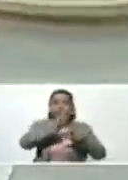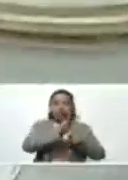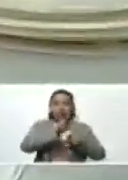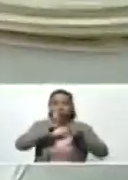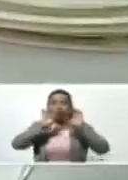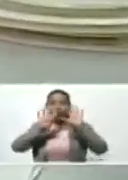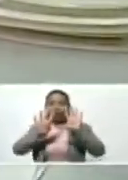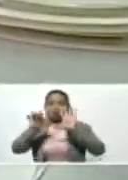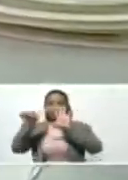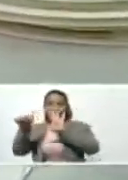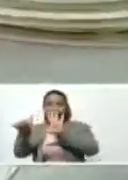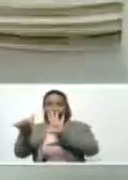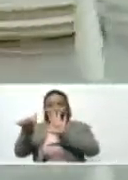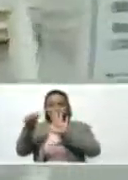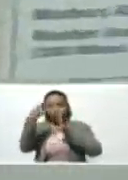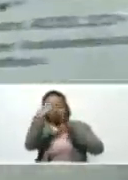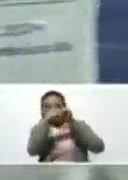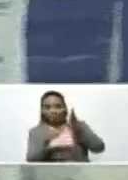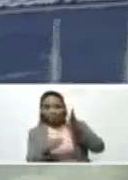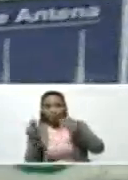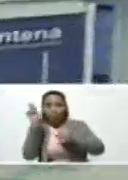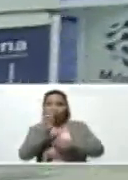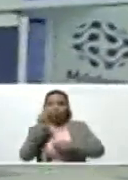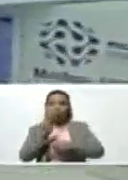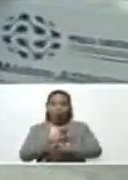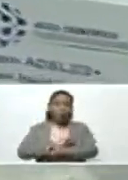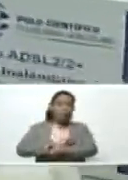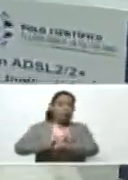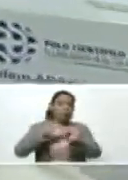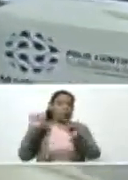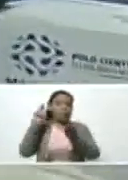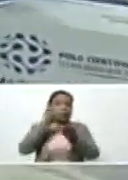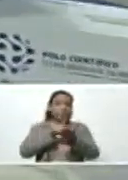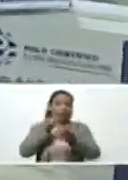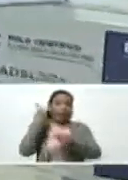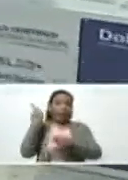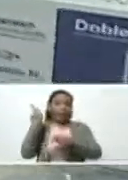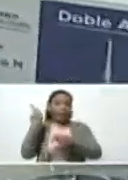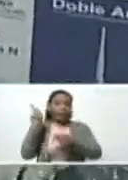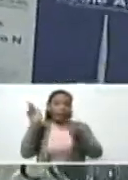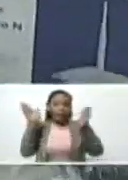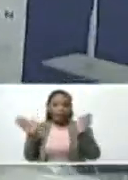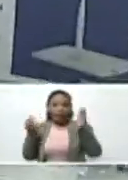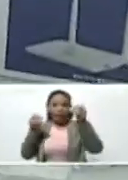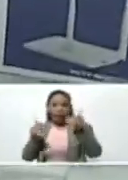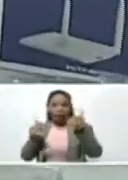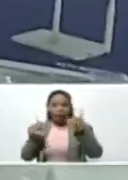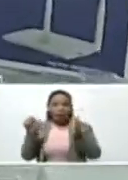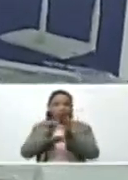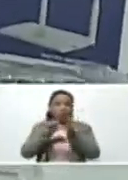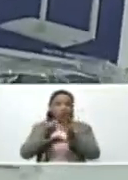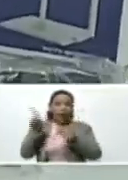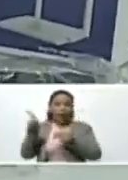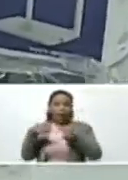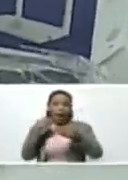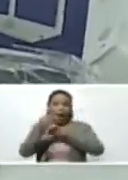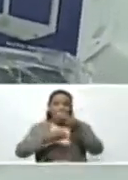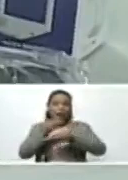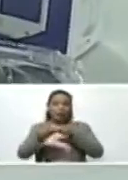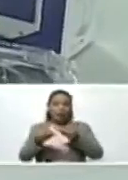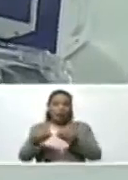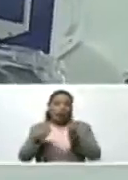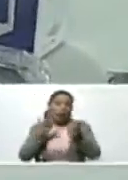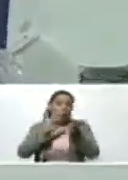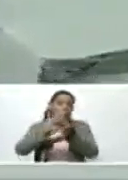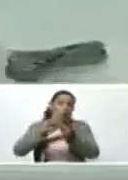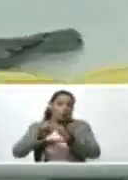componentes. Y al usuario final le va a llegar esta caja en donde va al contenido.